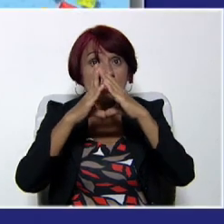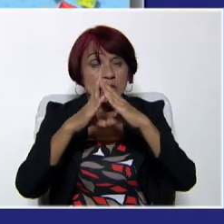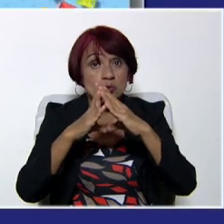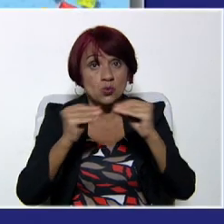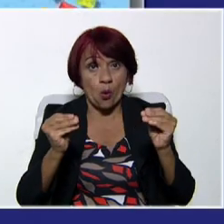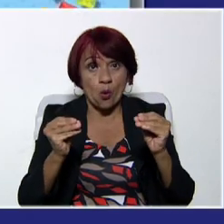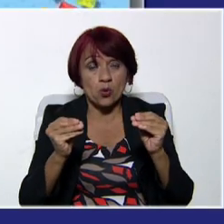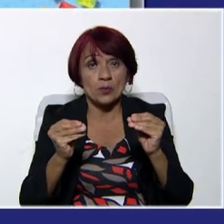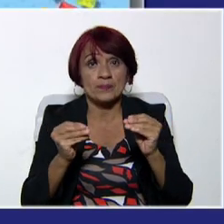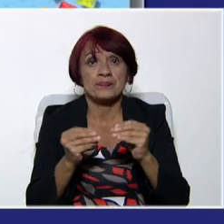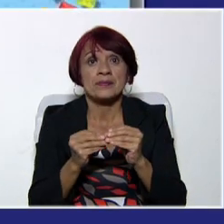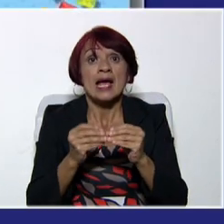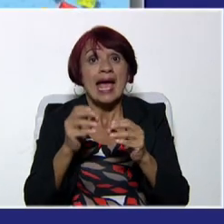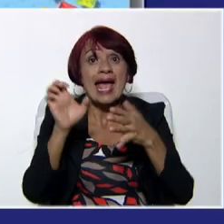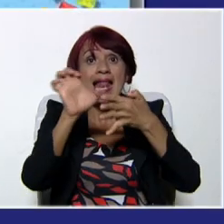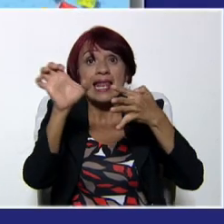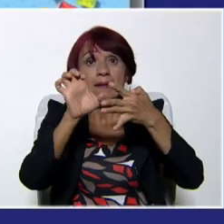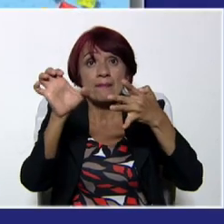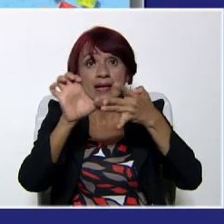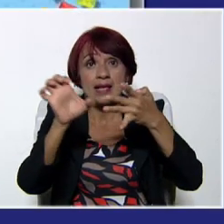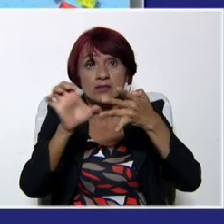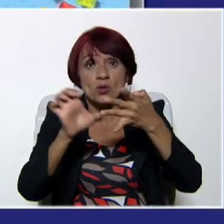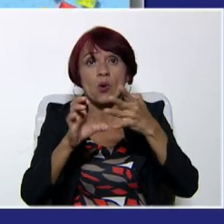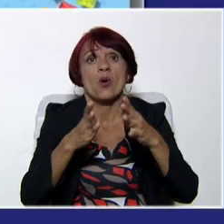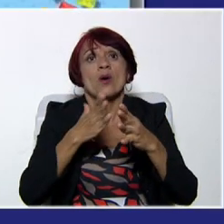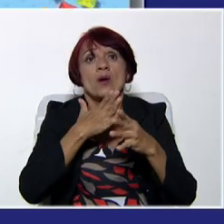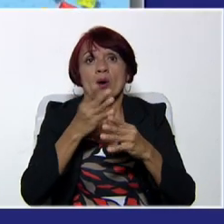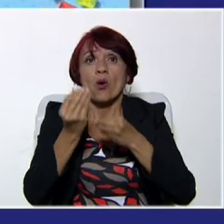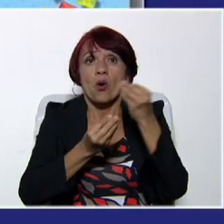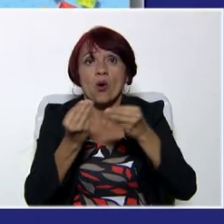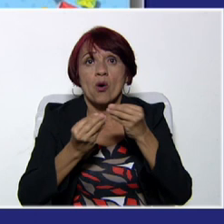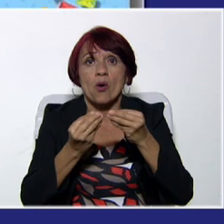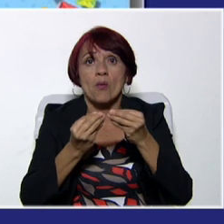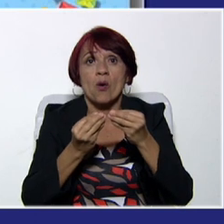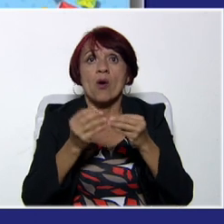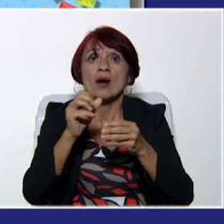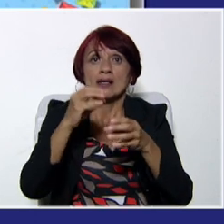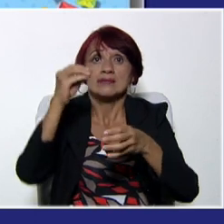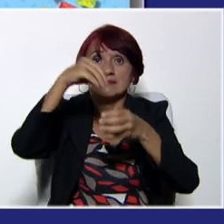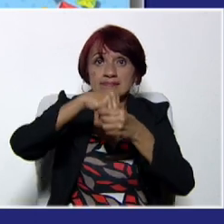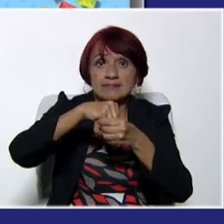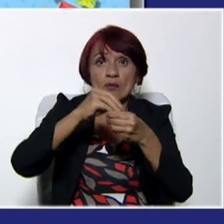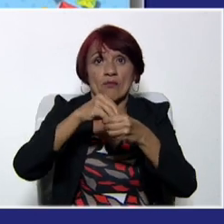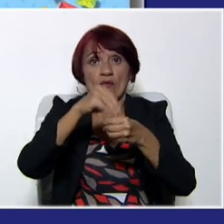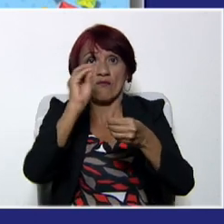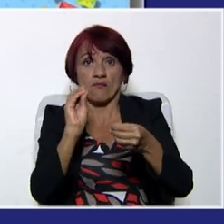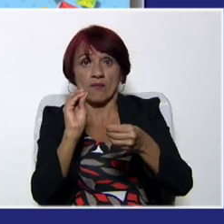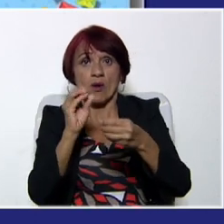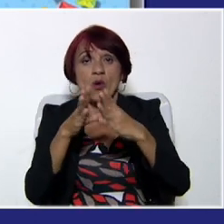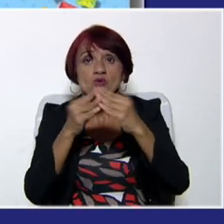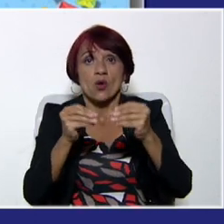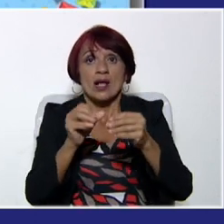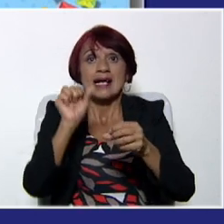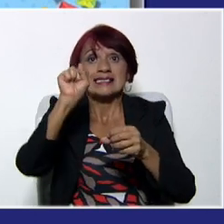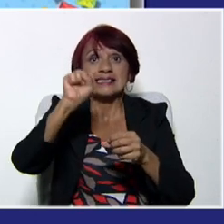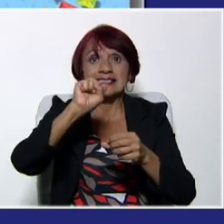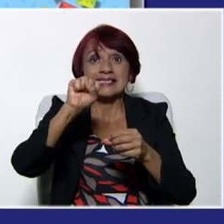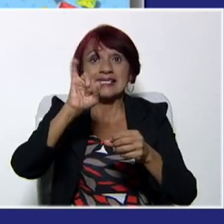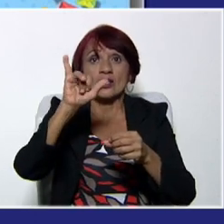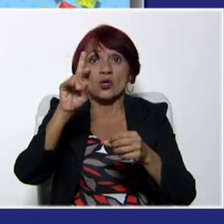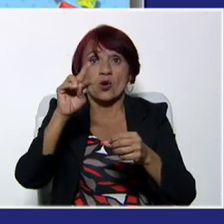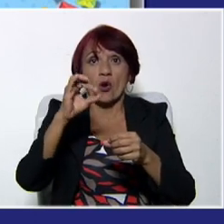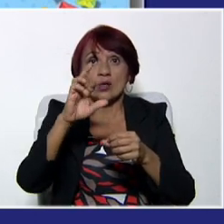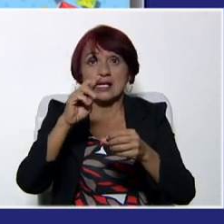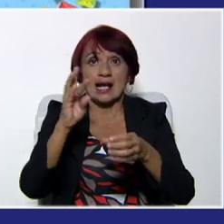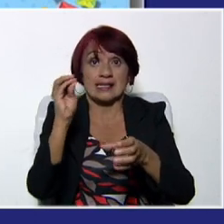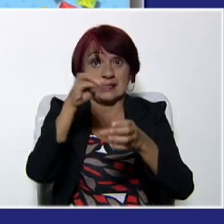elementos puede ser sincrónica o asincrónica. Cuando hablamos de una comunicación sincrónica en los medios